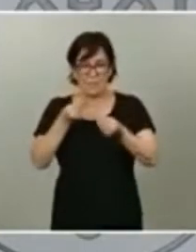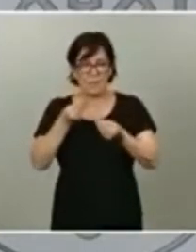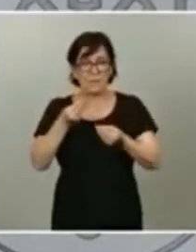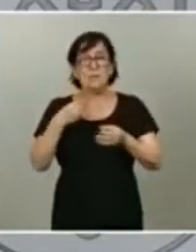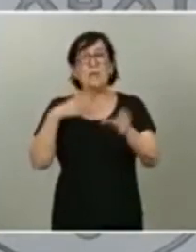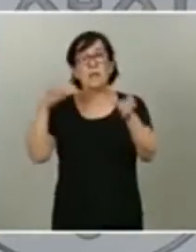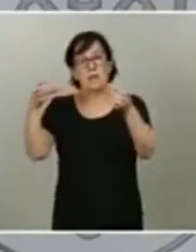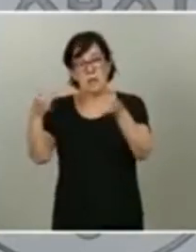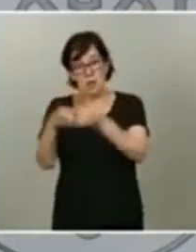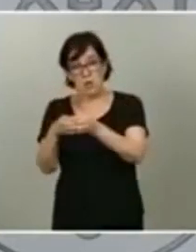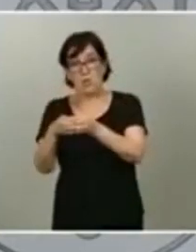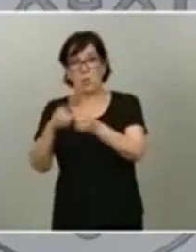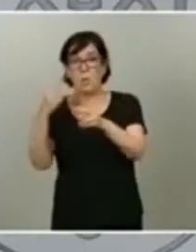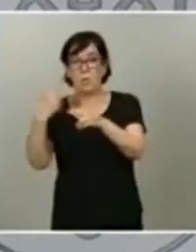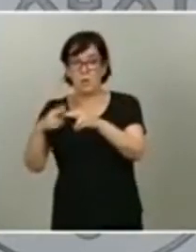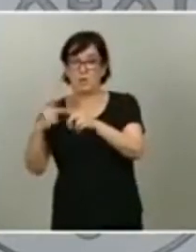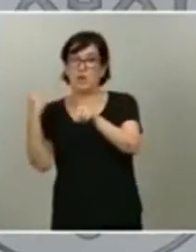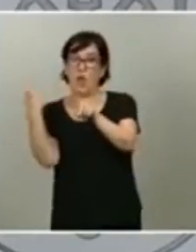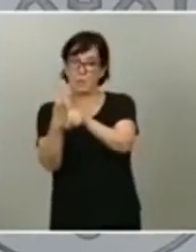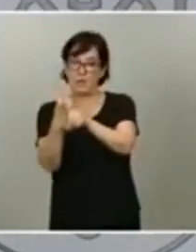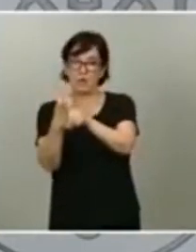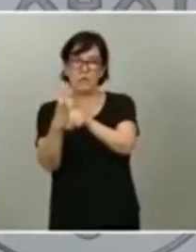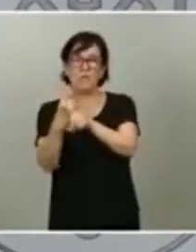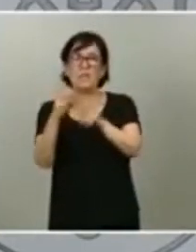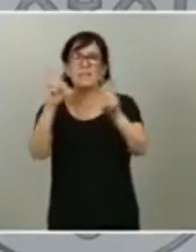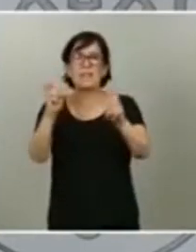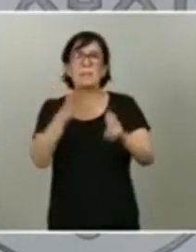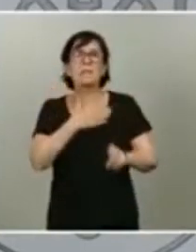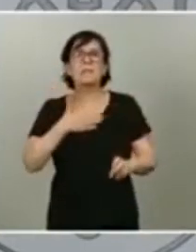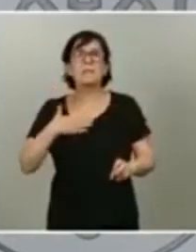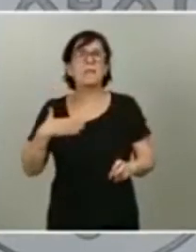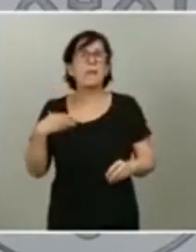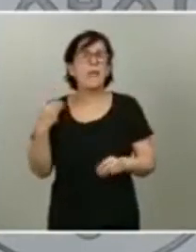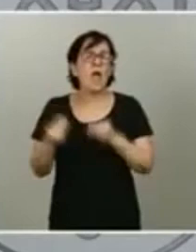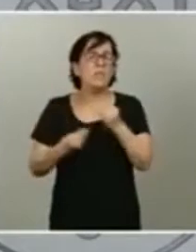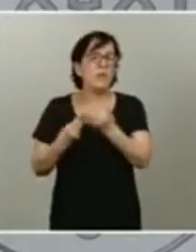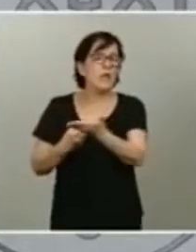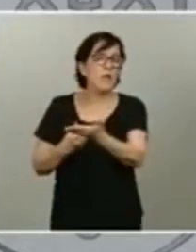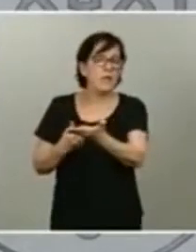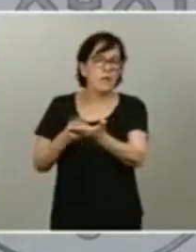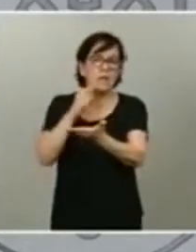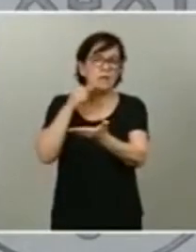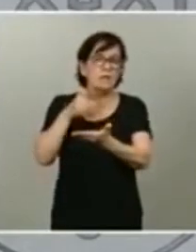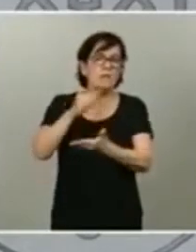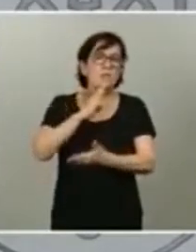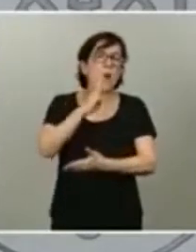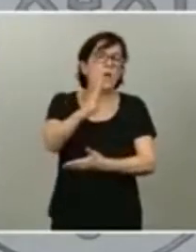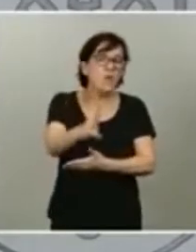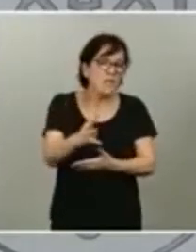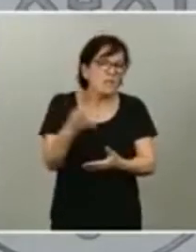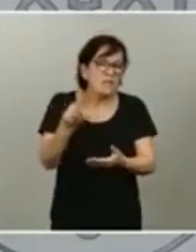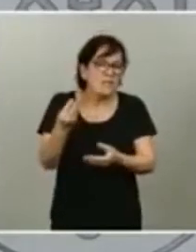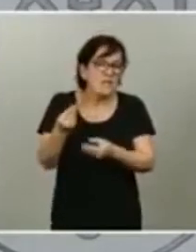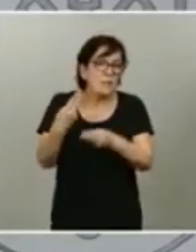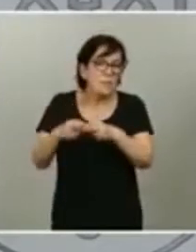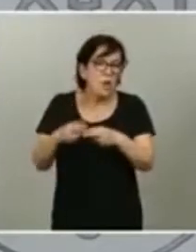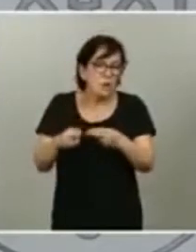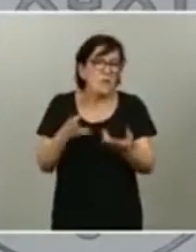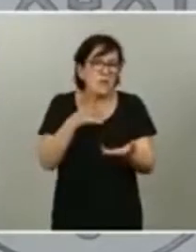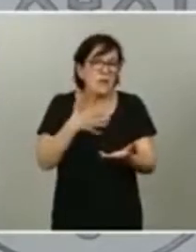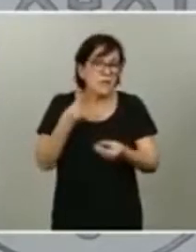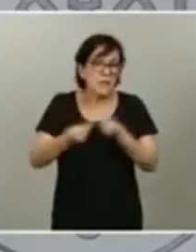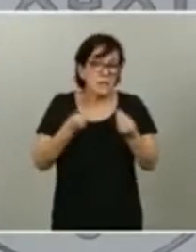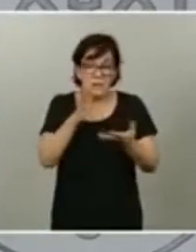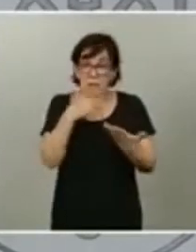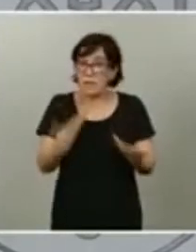de la oposición respecto a cómo quiere desarrollarla en los próximos cuatro años habida cuenta de que si en